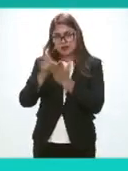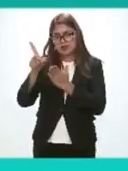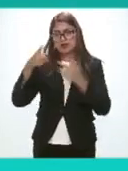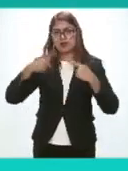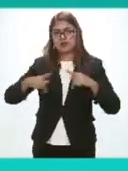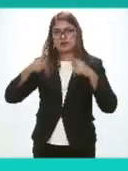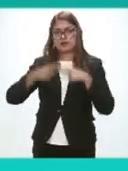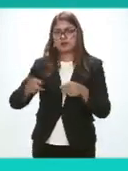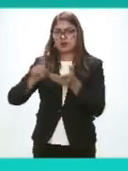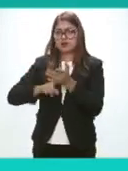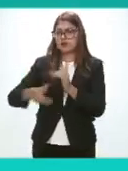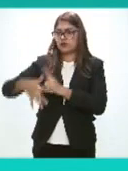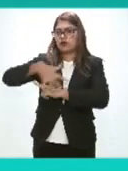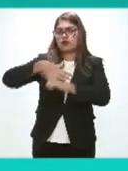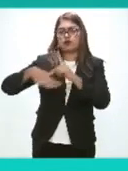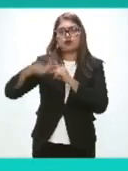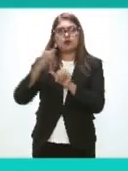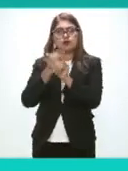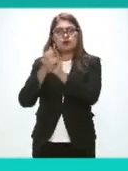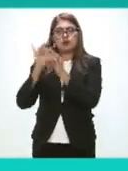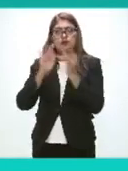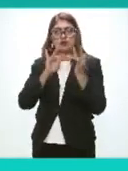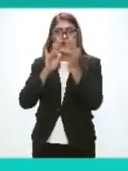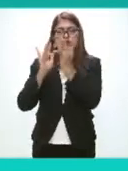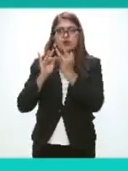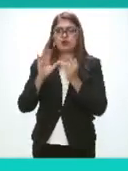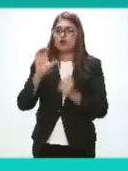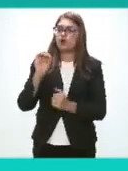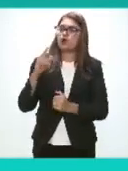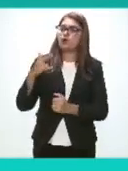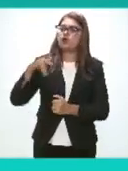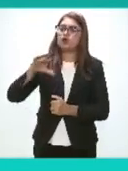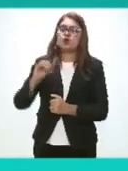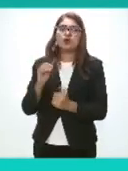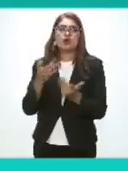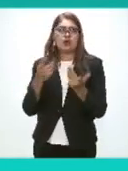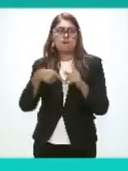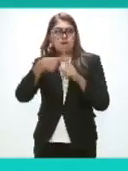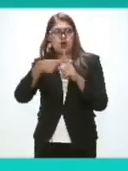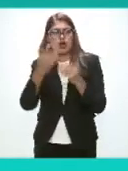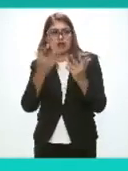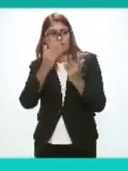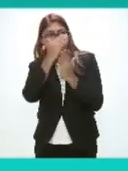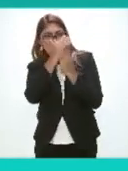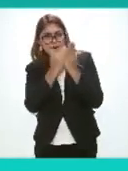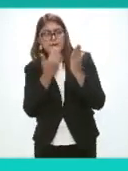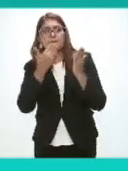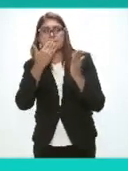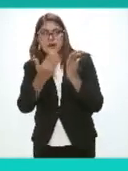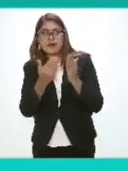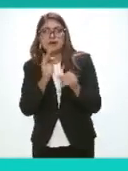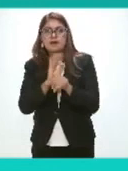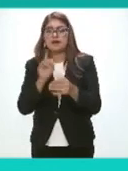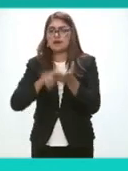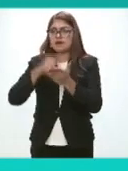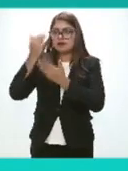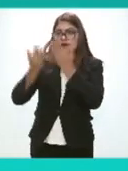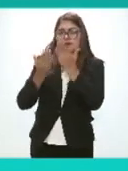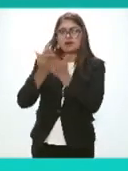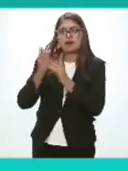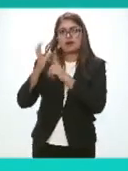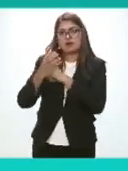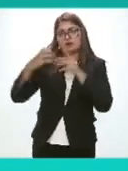Persona En el Entorno Digital Código de Buenas Prácticas Propuesta Por la Comisión De Protección De Datos